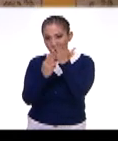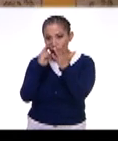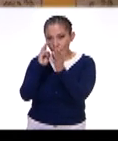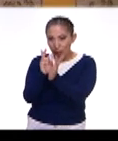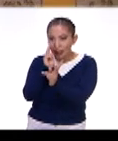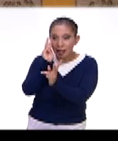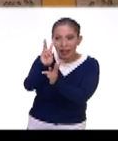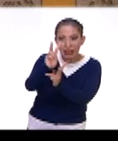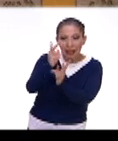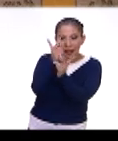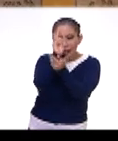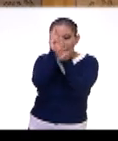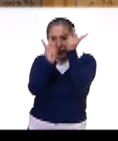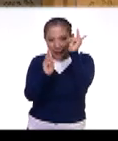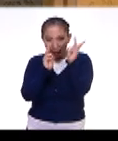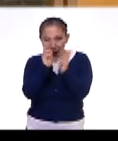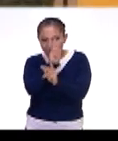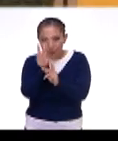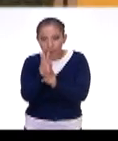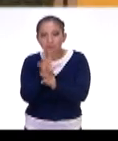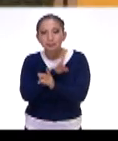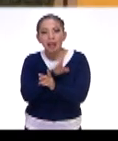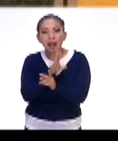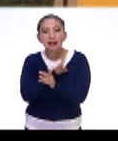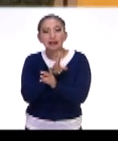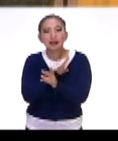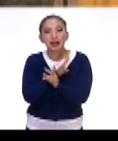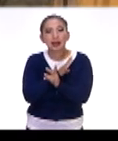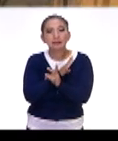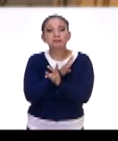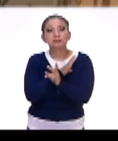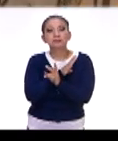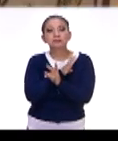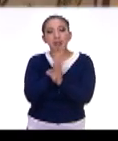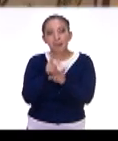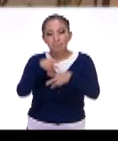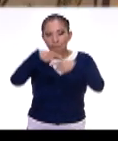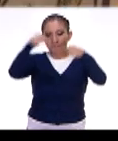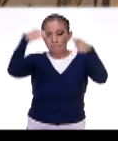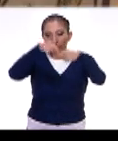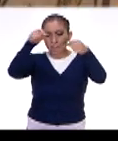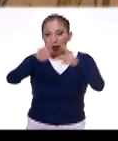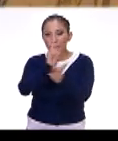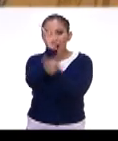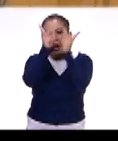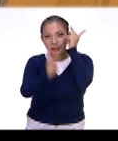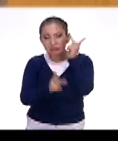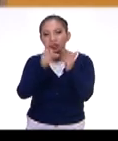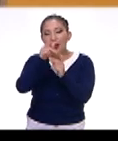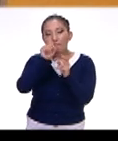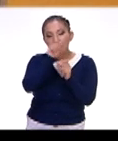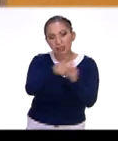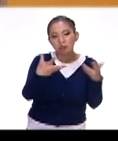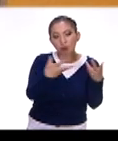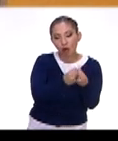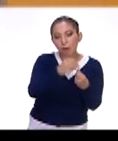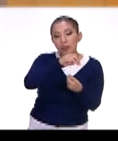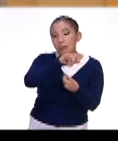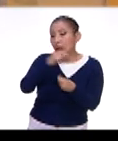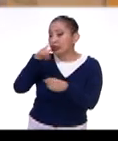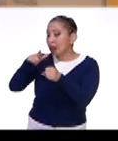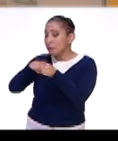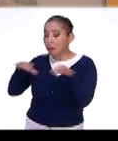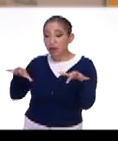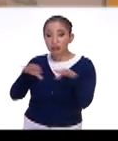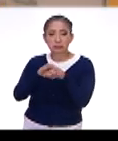que estamos viendo, hay las plantas, la flora que formaba parte de la milpa y los insectos